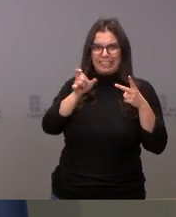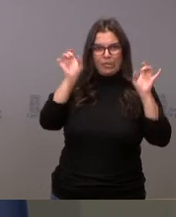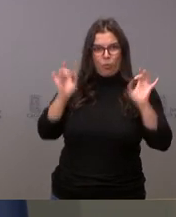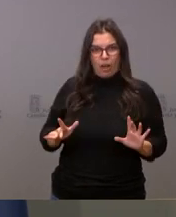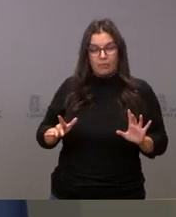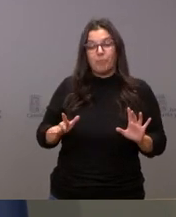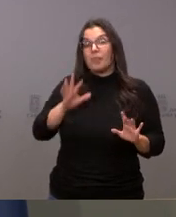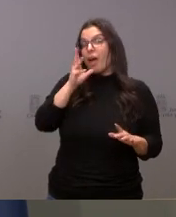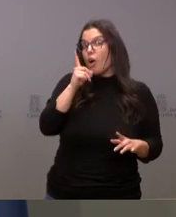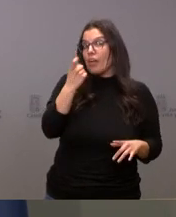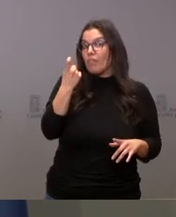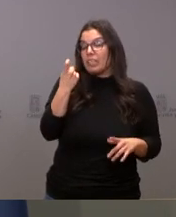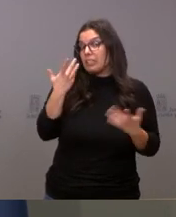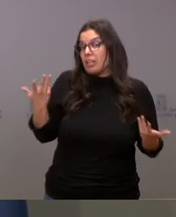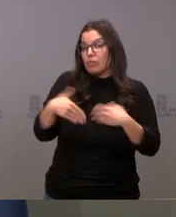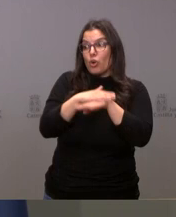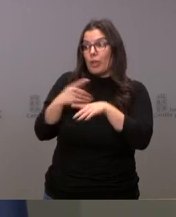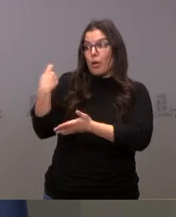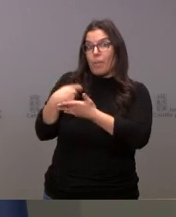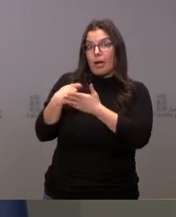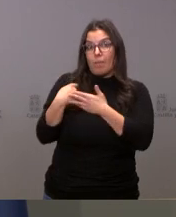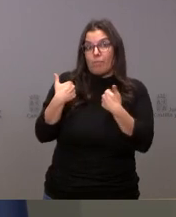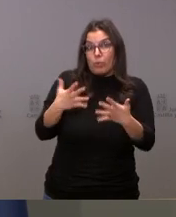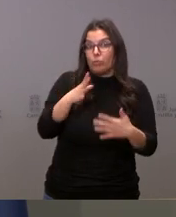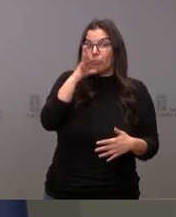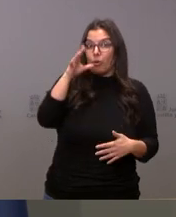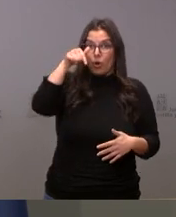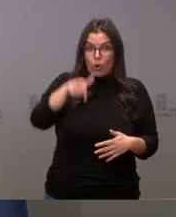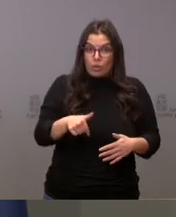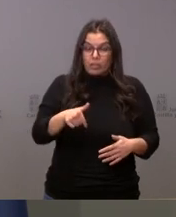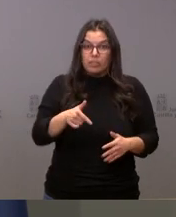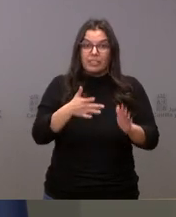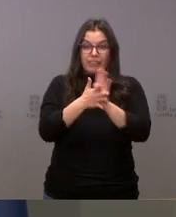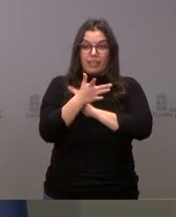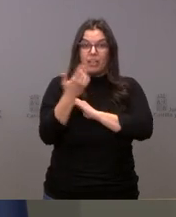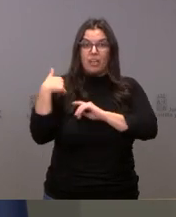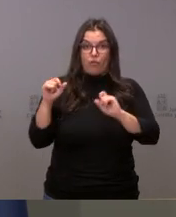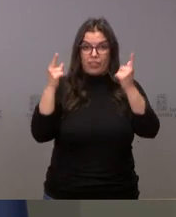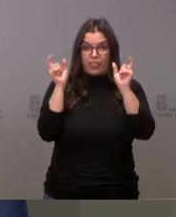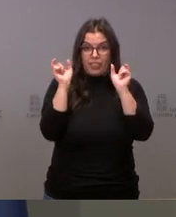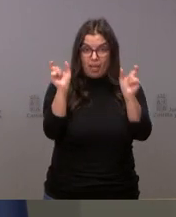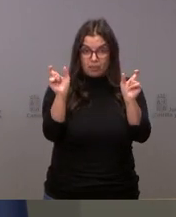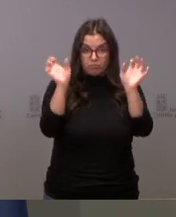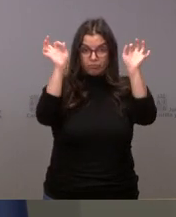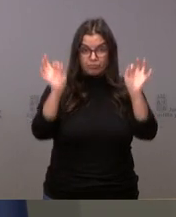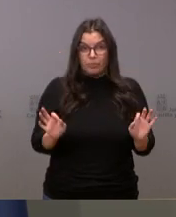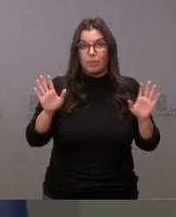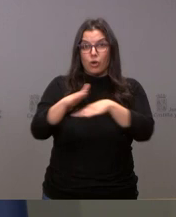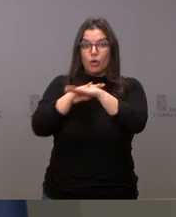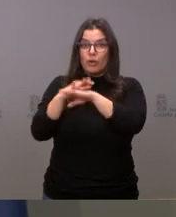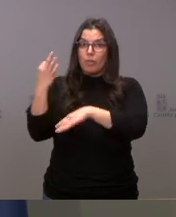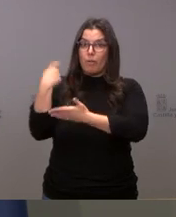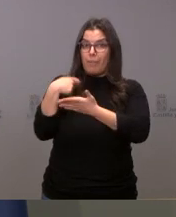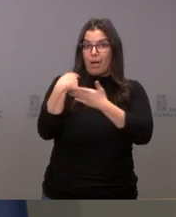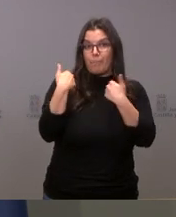lo que se trata es que el Gobierno ya pague cuanto antes, porque lo que hacemos hoy es fijar esa cantidad, pero el Gobierno que pague cuanto